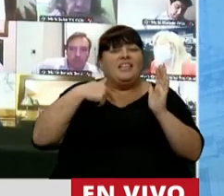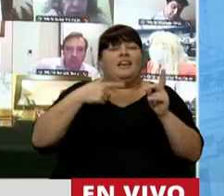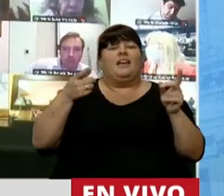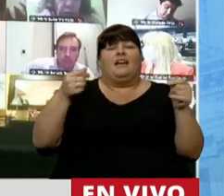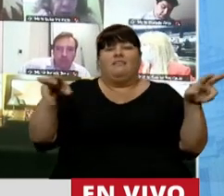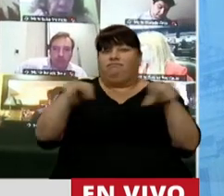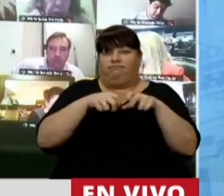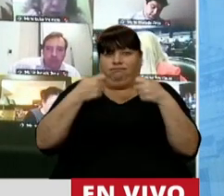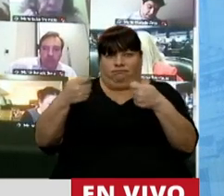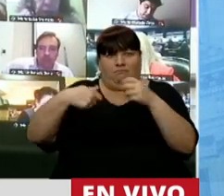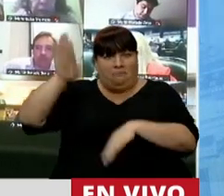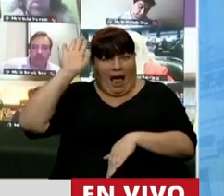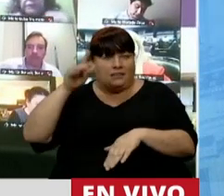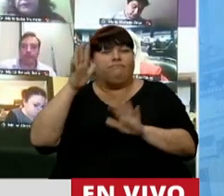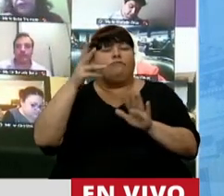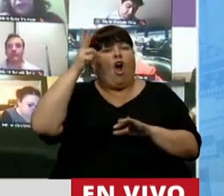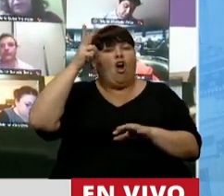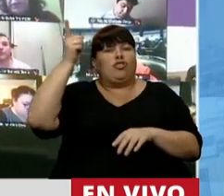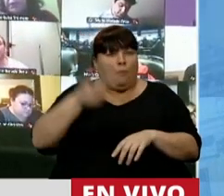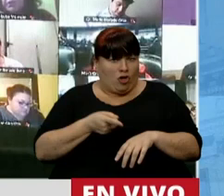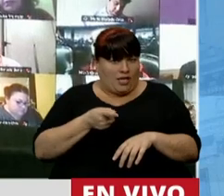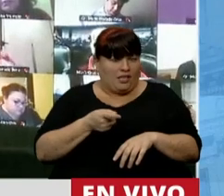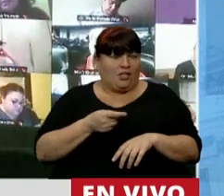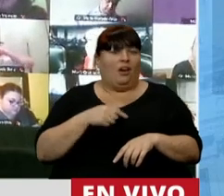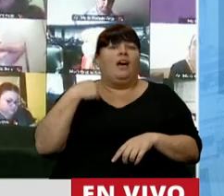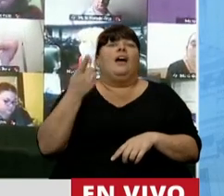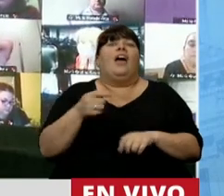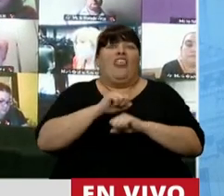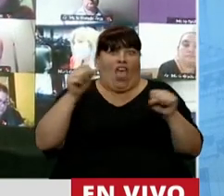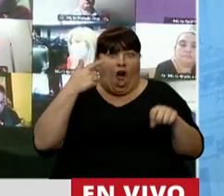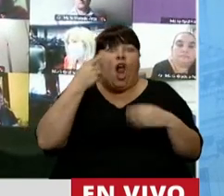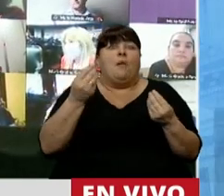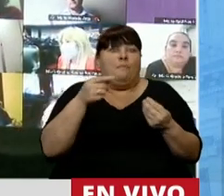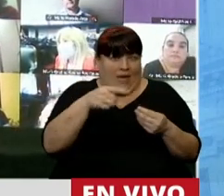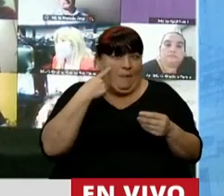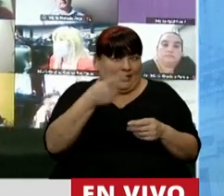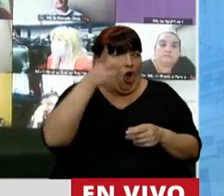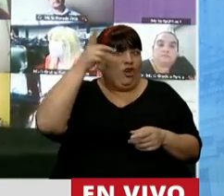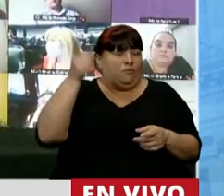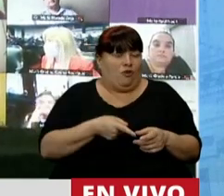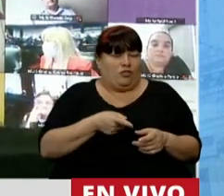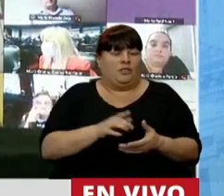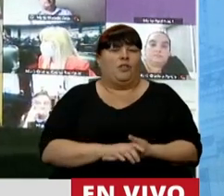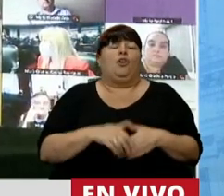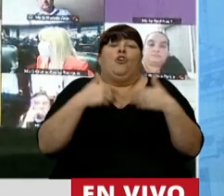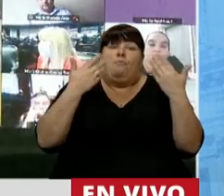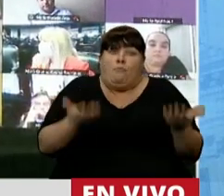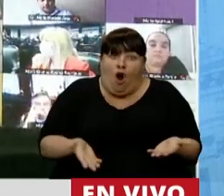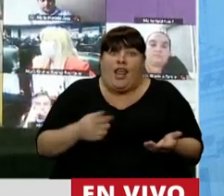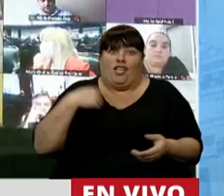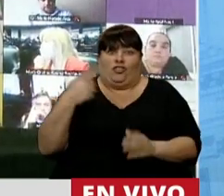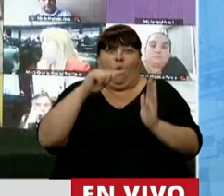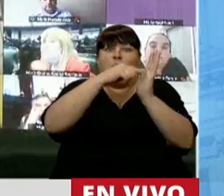que raya el 8% y que nos vamos a encontrar de golpe con eso. Por eso lo